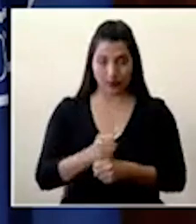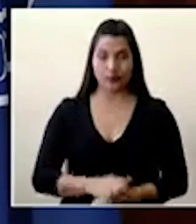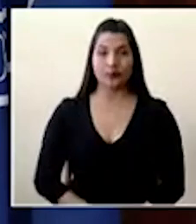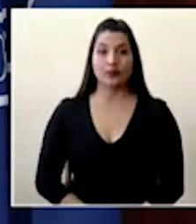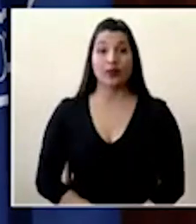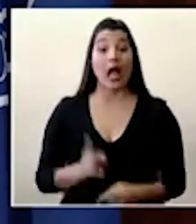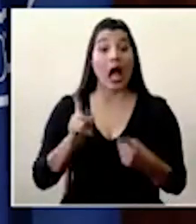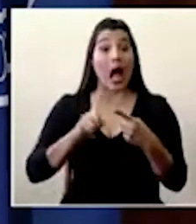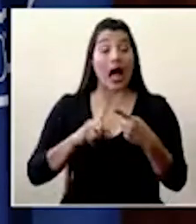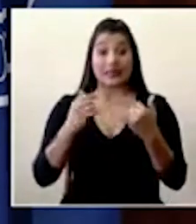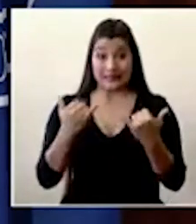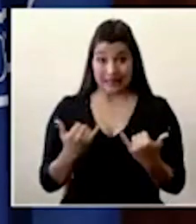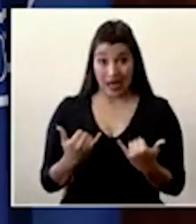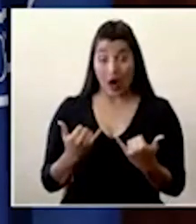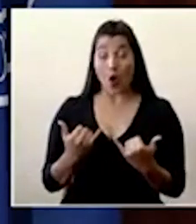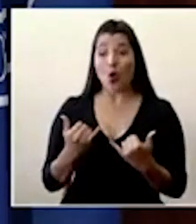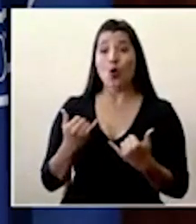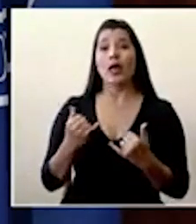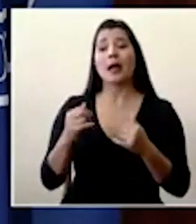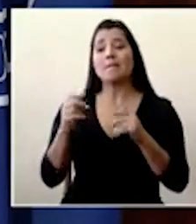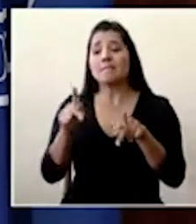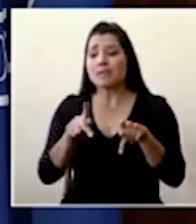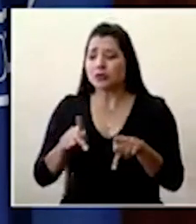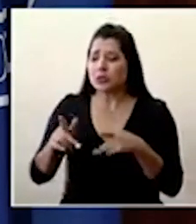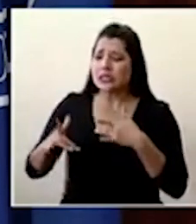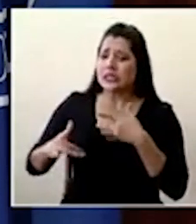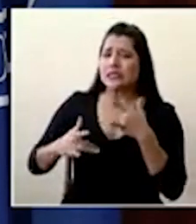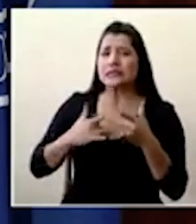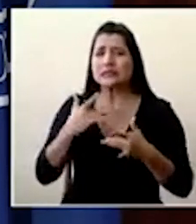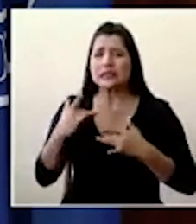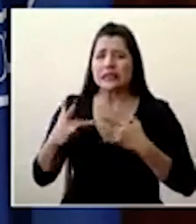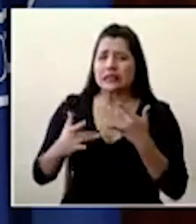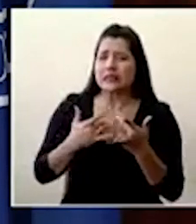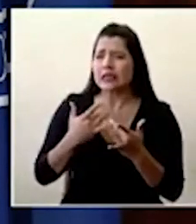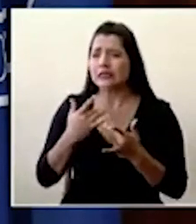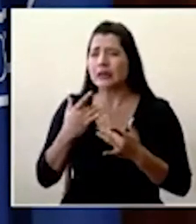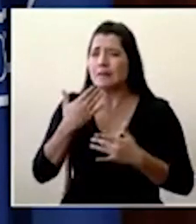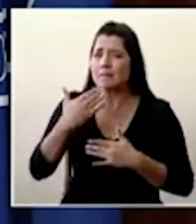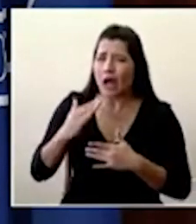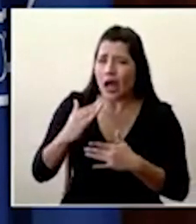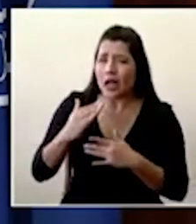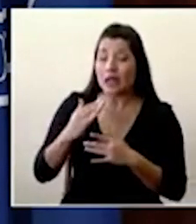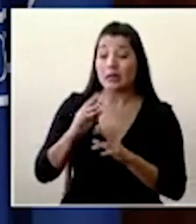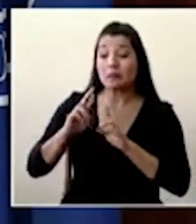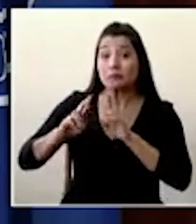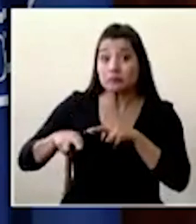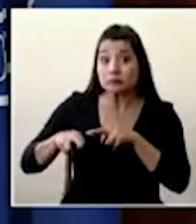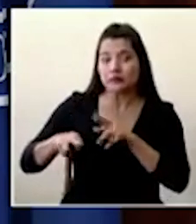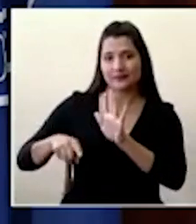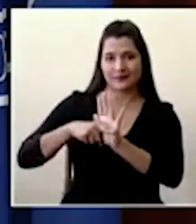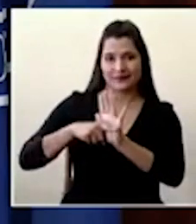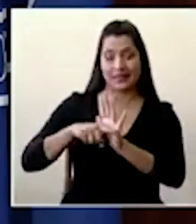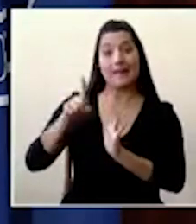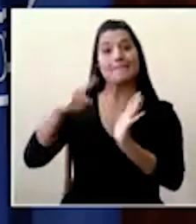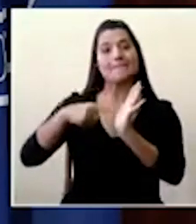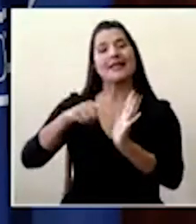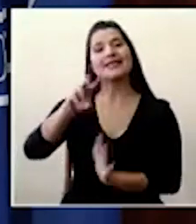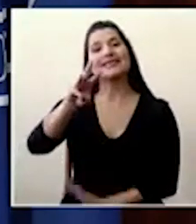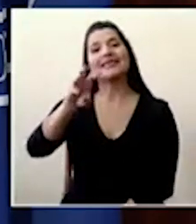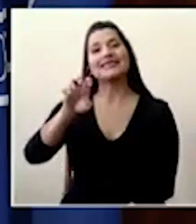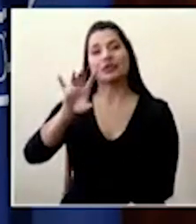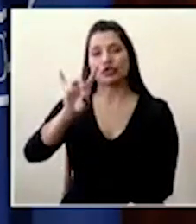descartado hasta la fecha 1.684 personas. Dos han sido dadas de alta.